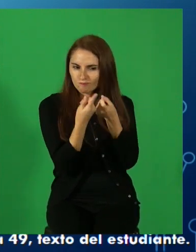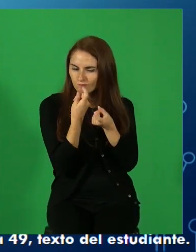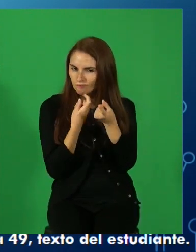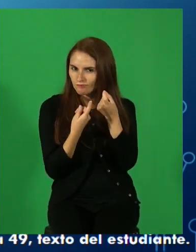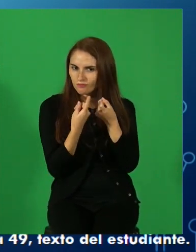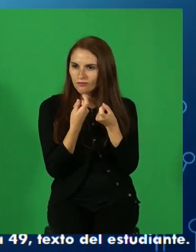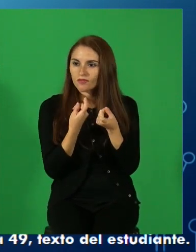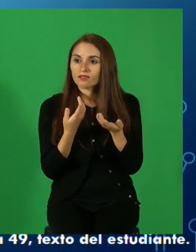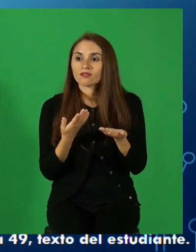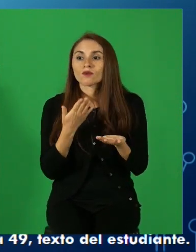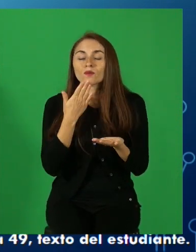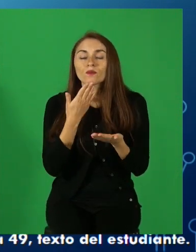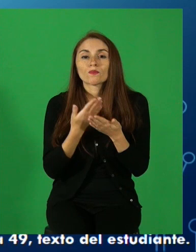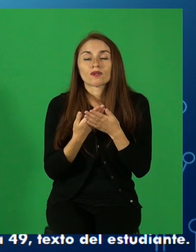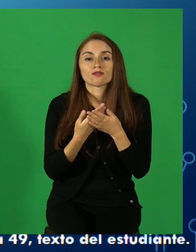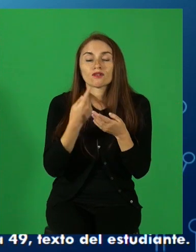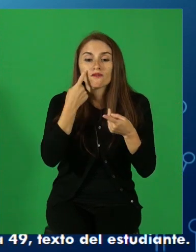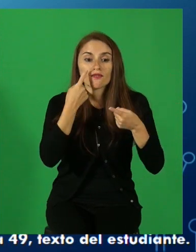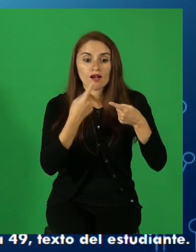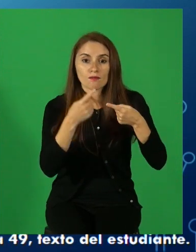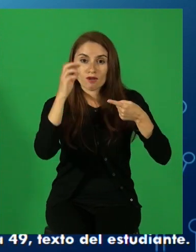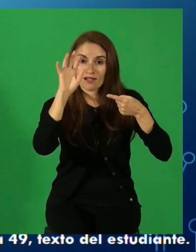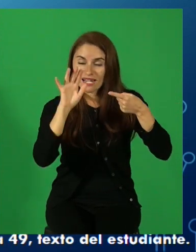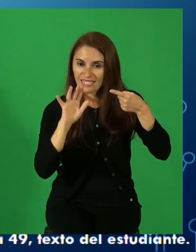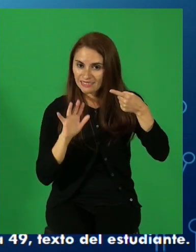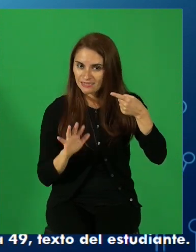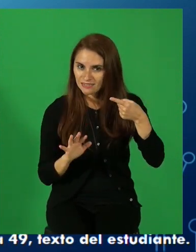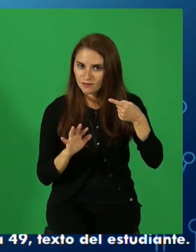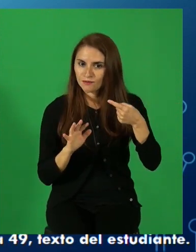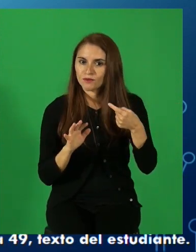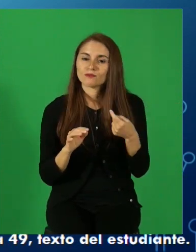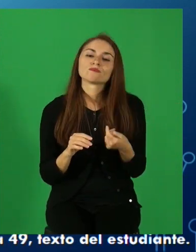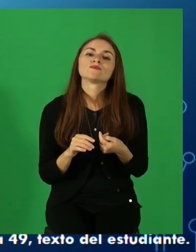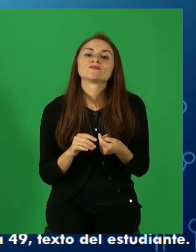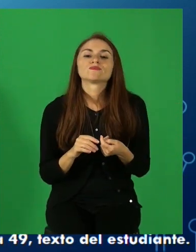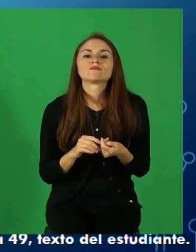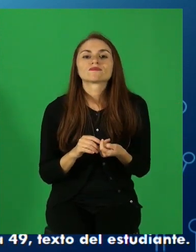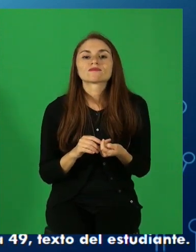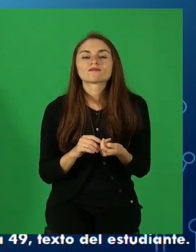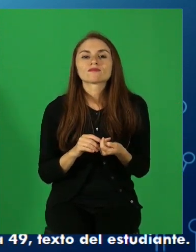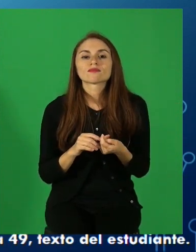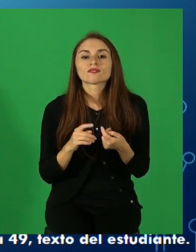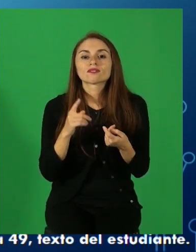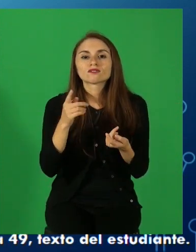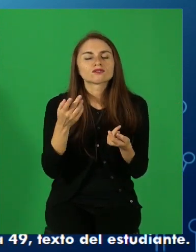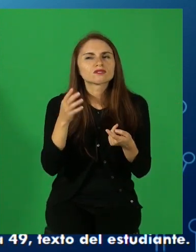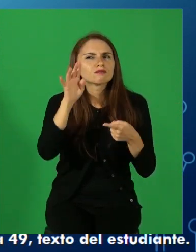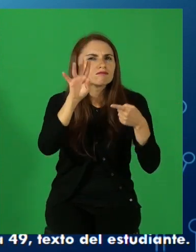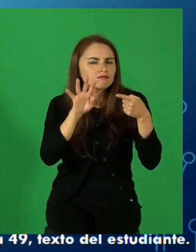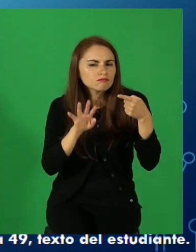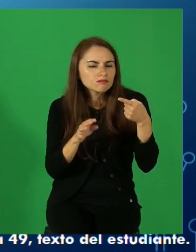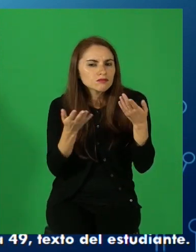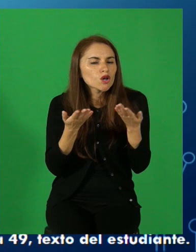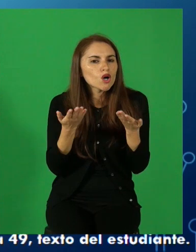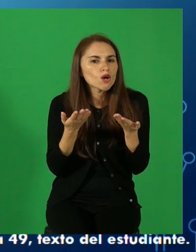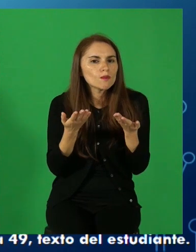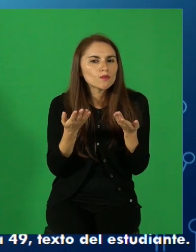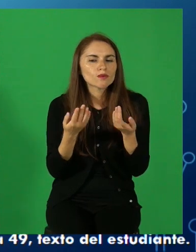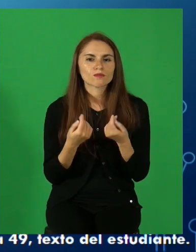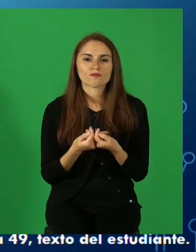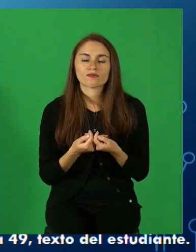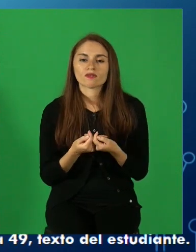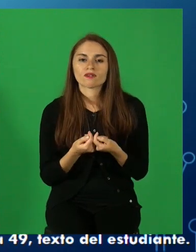los caractericemos, y he usado bastante esta palabra porque tiende a nuestro objetivo, los vamos a relacionar con unas